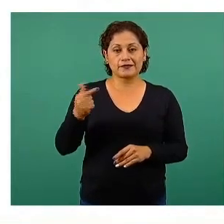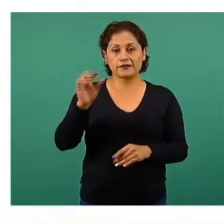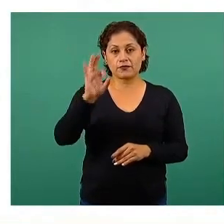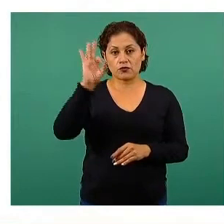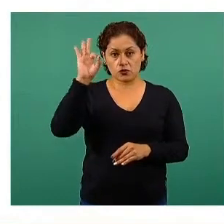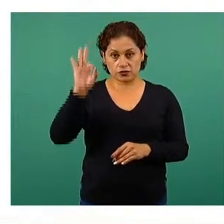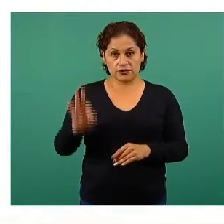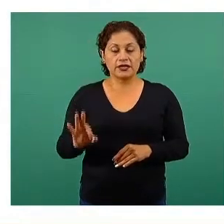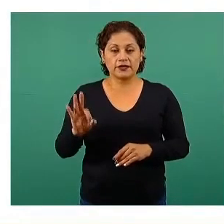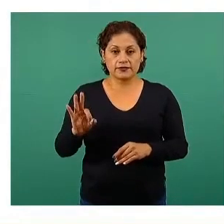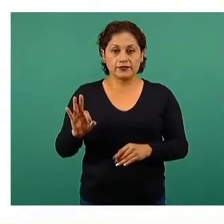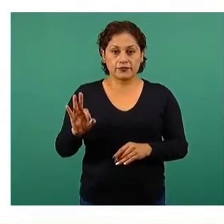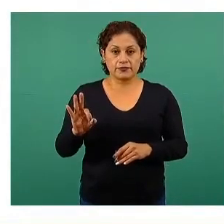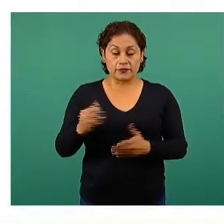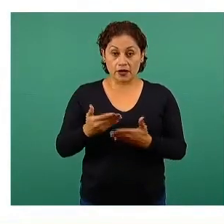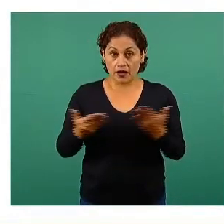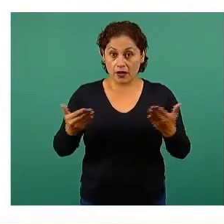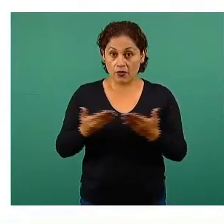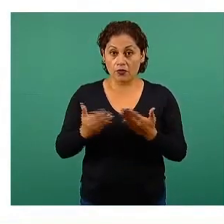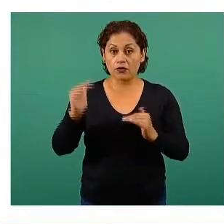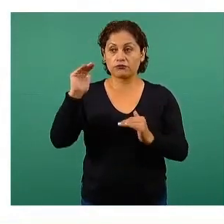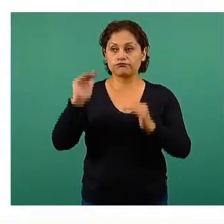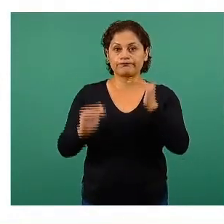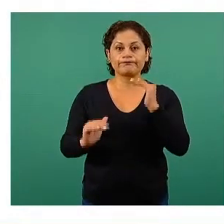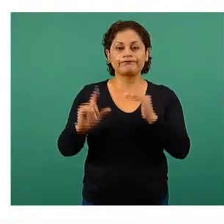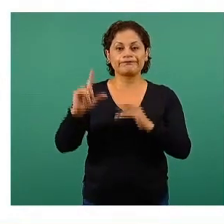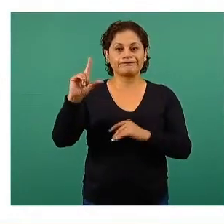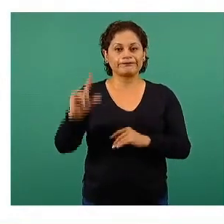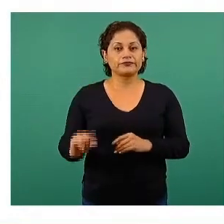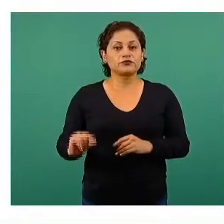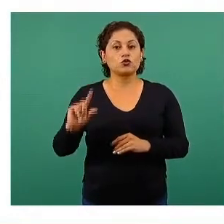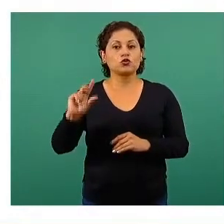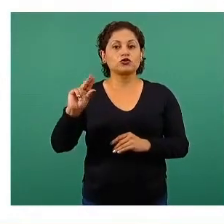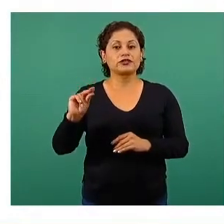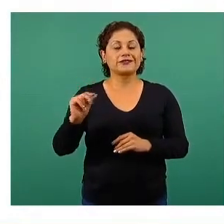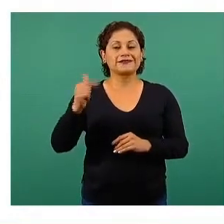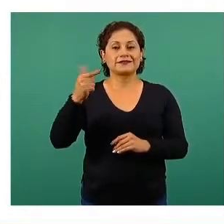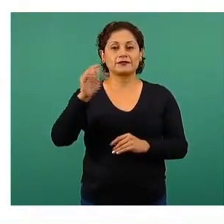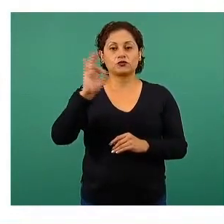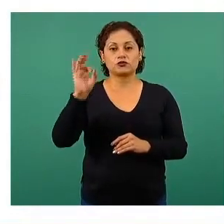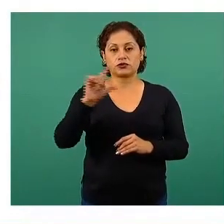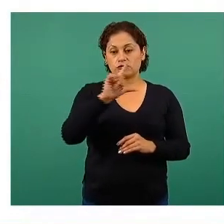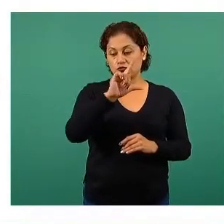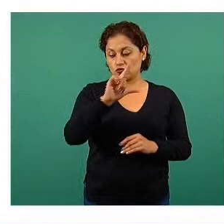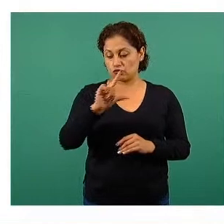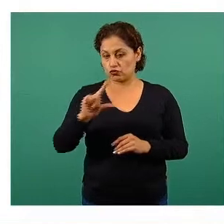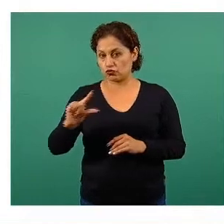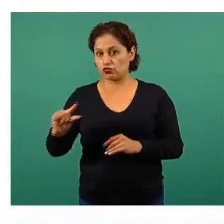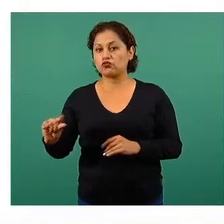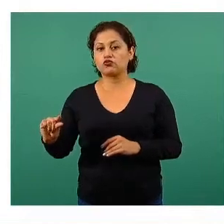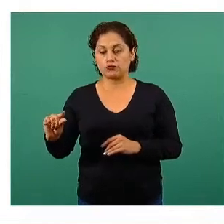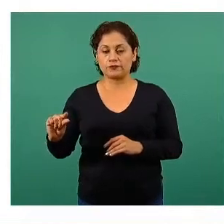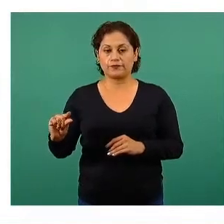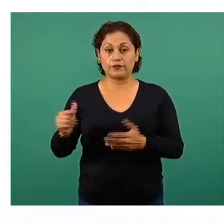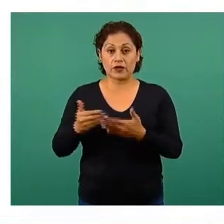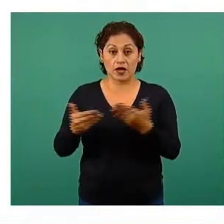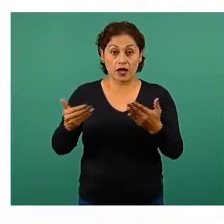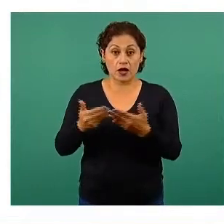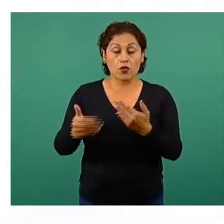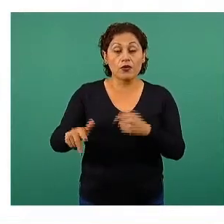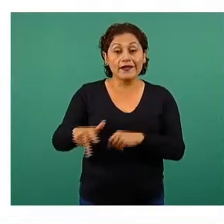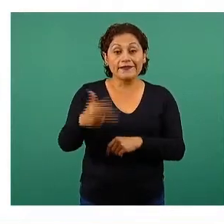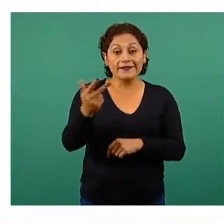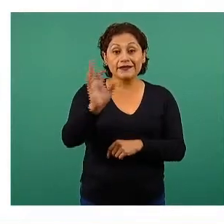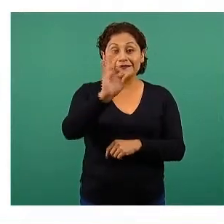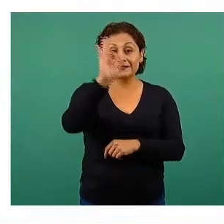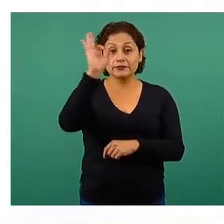a la situación actual, un 87% de reducción. Actualmente, 13% de las camas